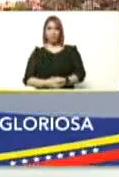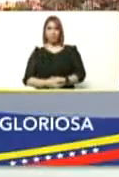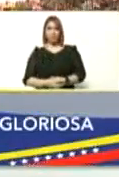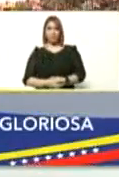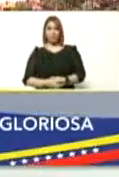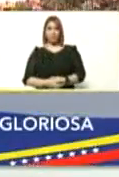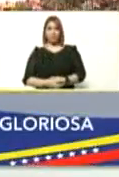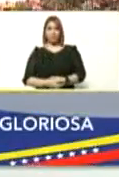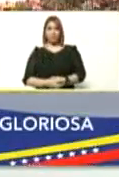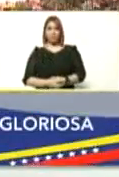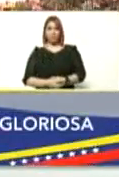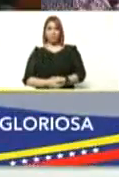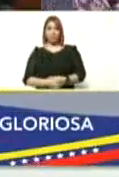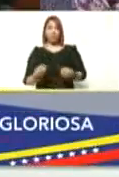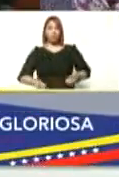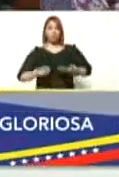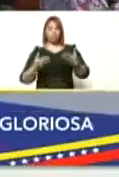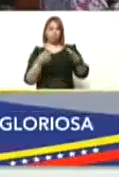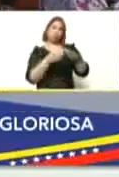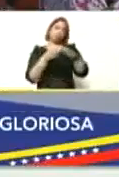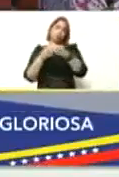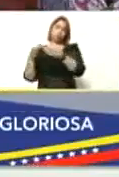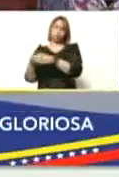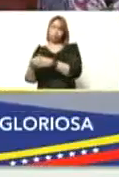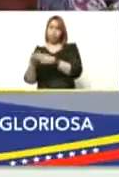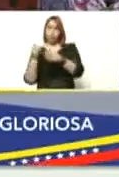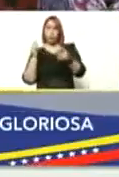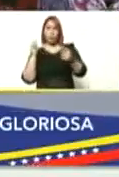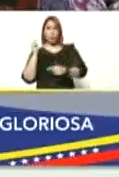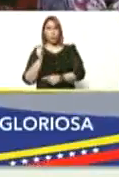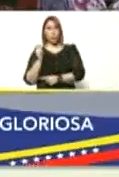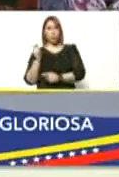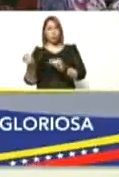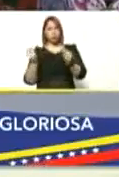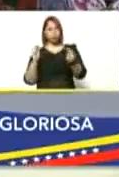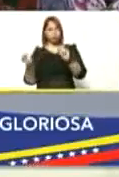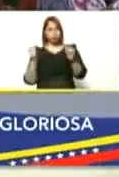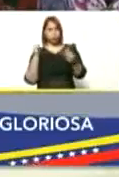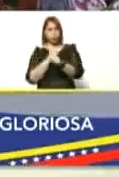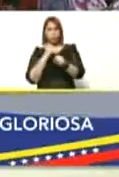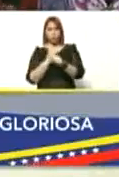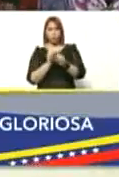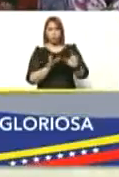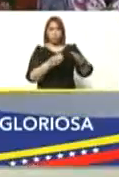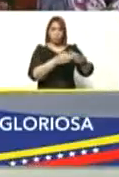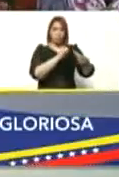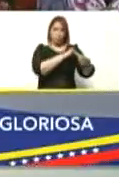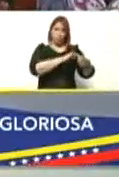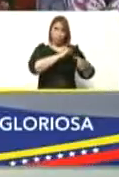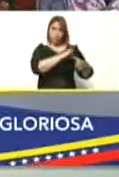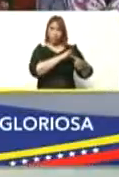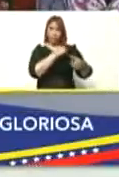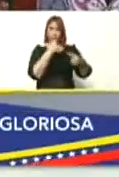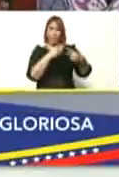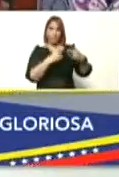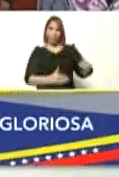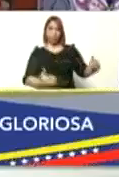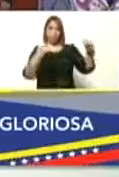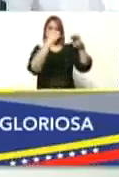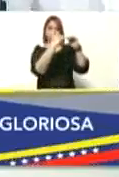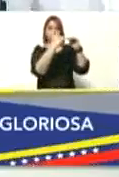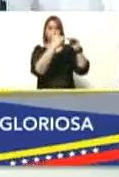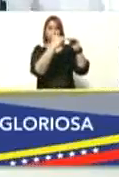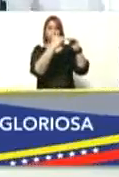a dar un conjunto de sesiones de trabajo entre la comisión mixta de alto nivel